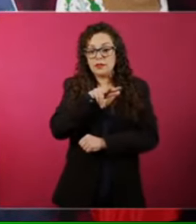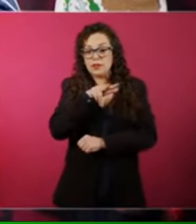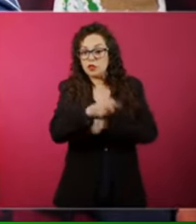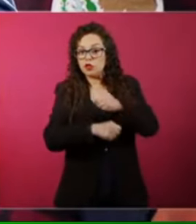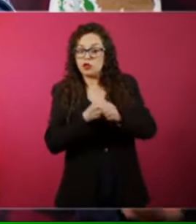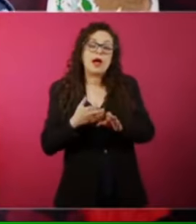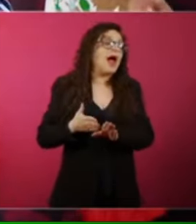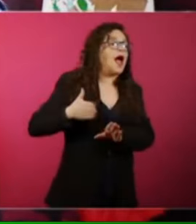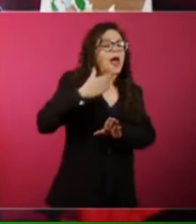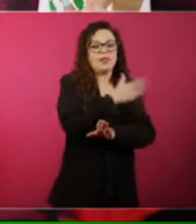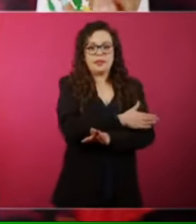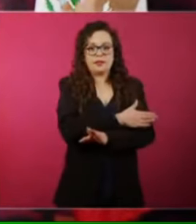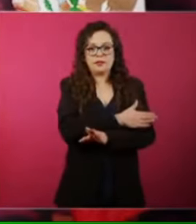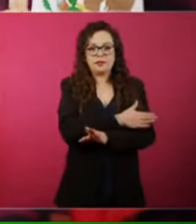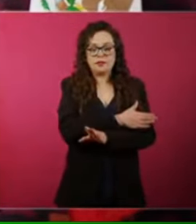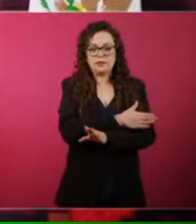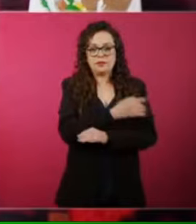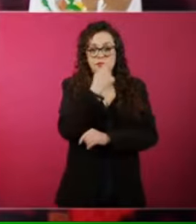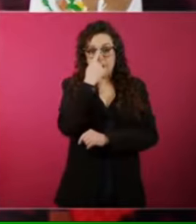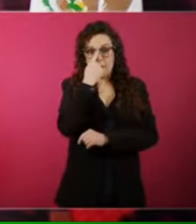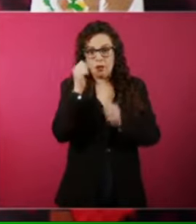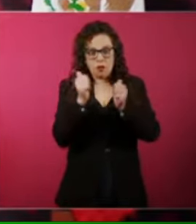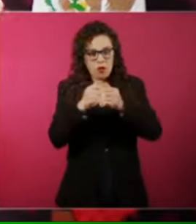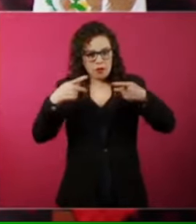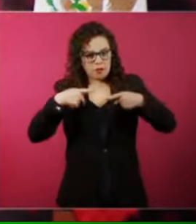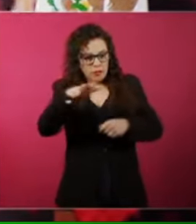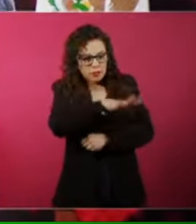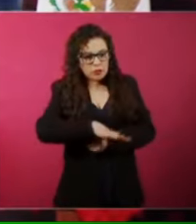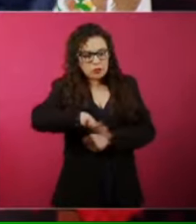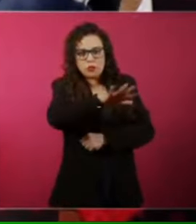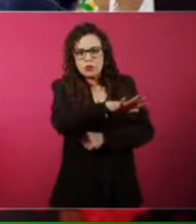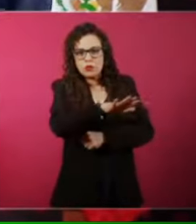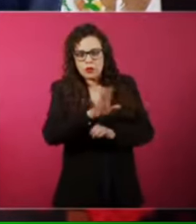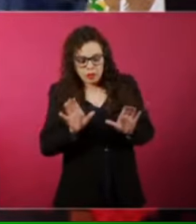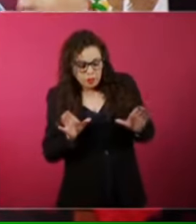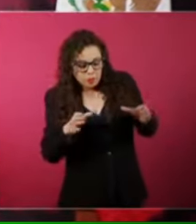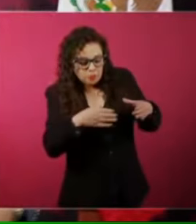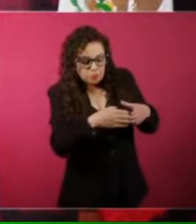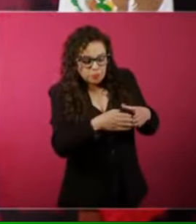Y organizó un ejército pequeño, una guerrilla.